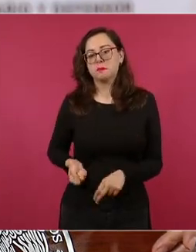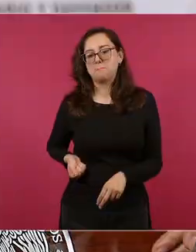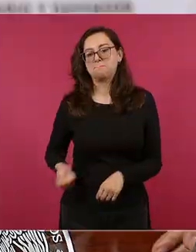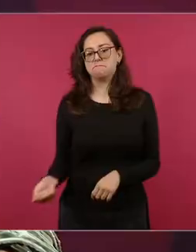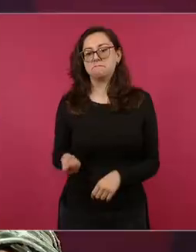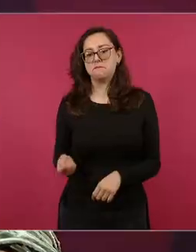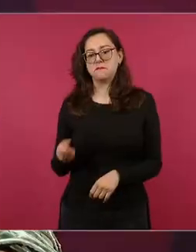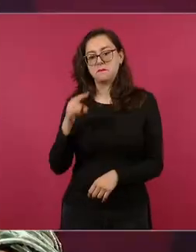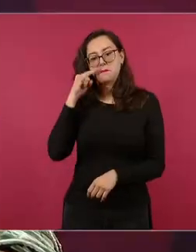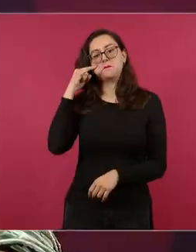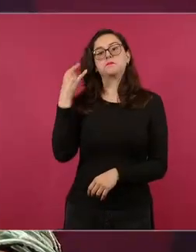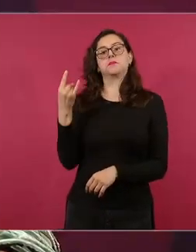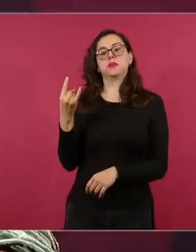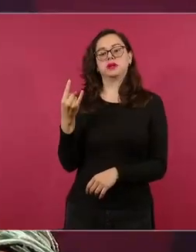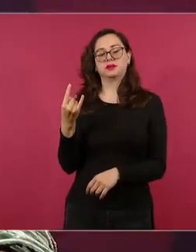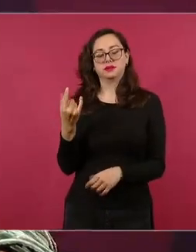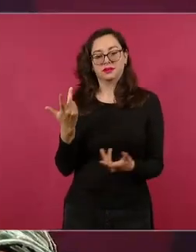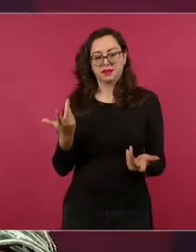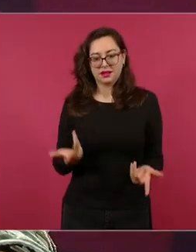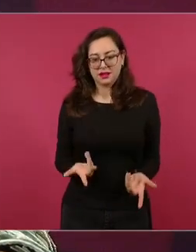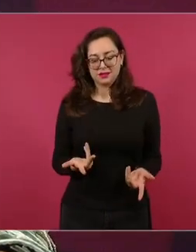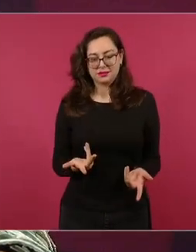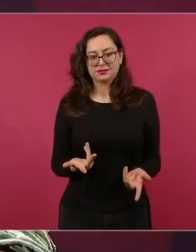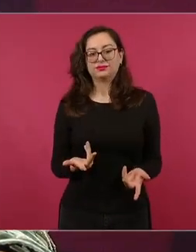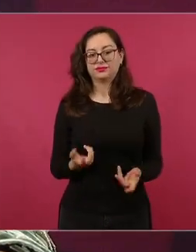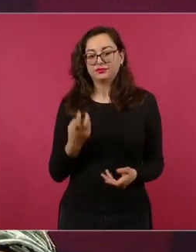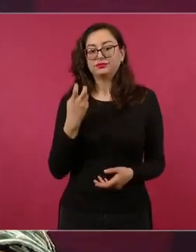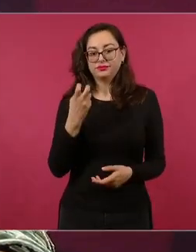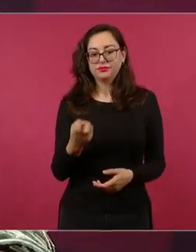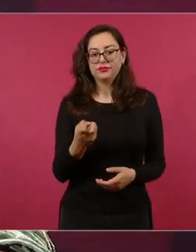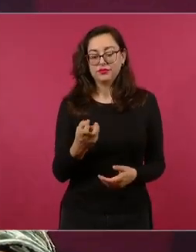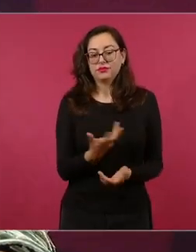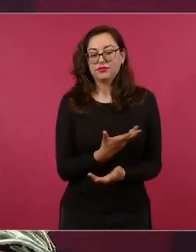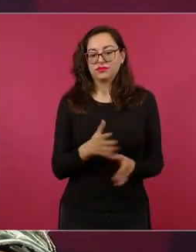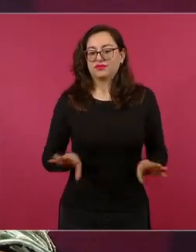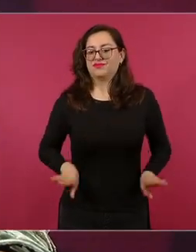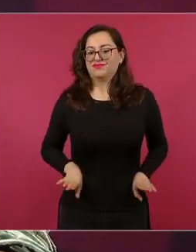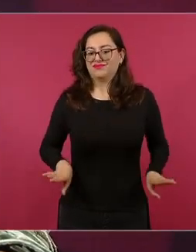nacional así es como han cambiado su forma de operar